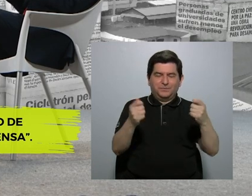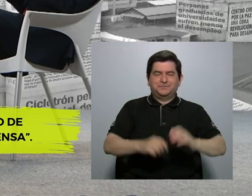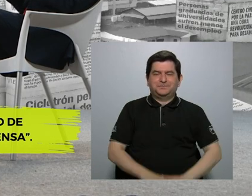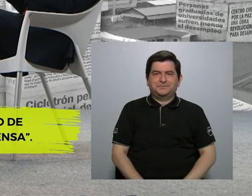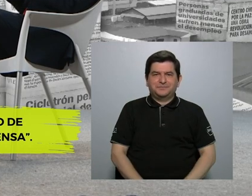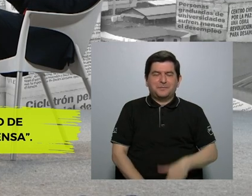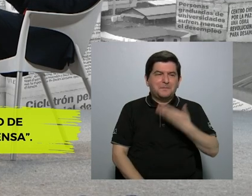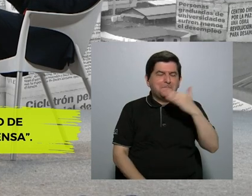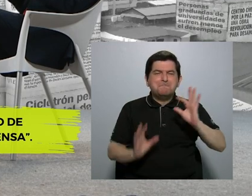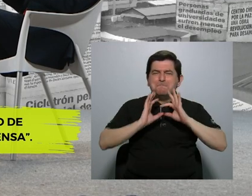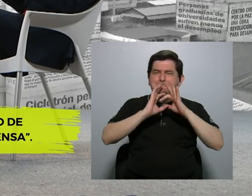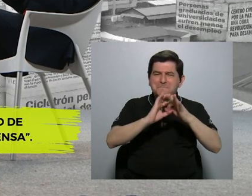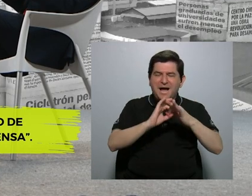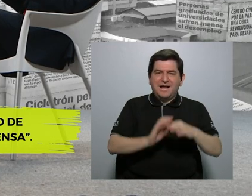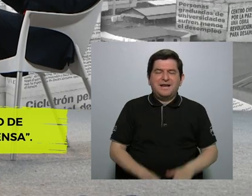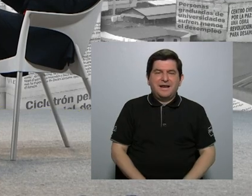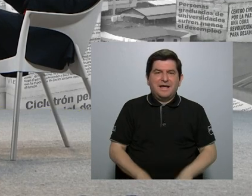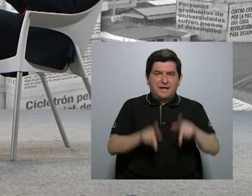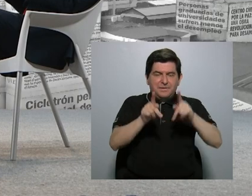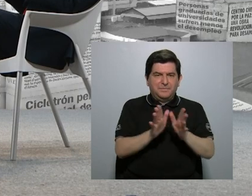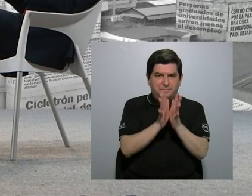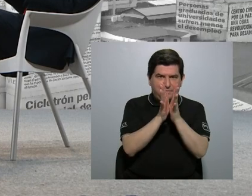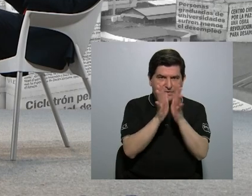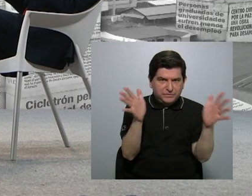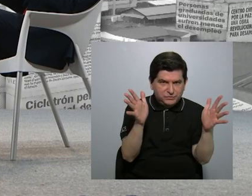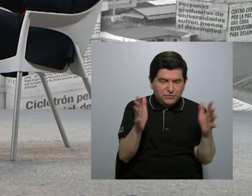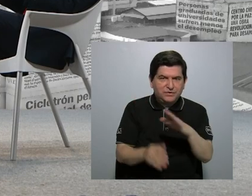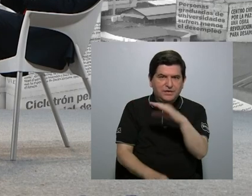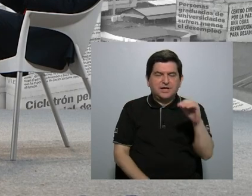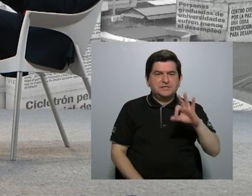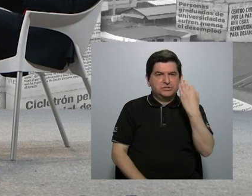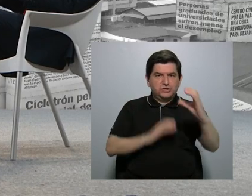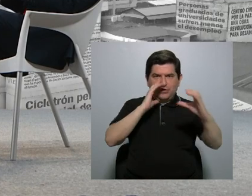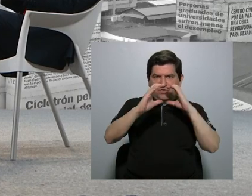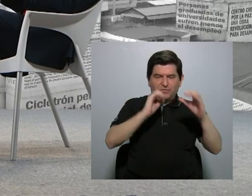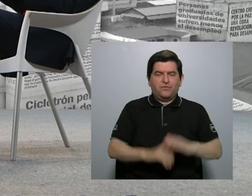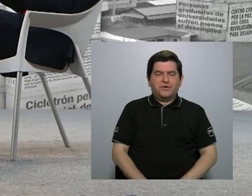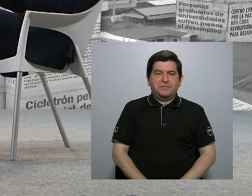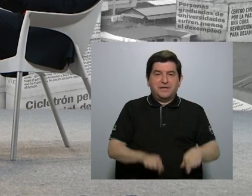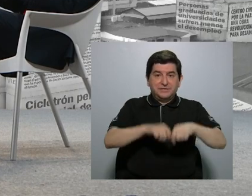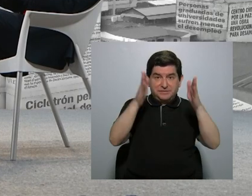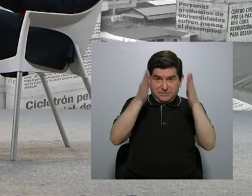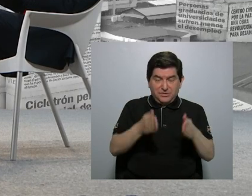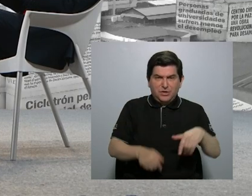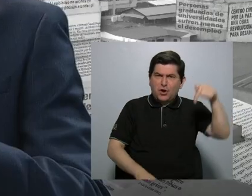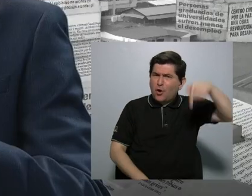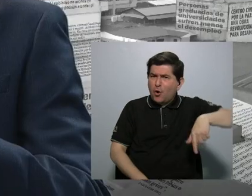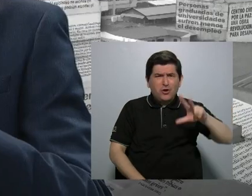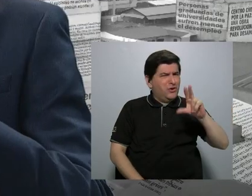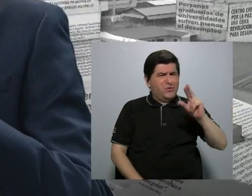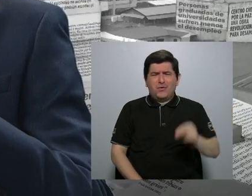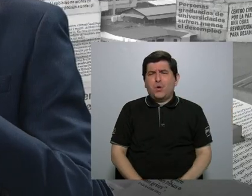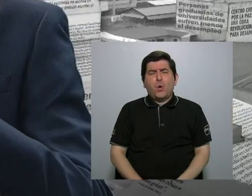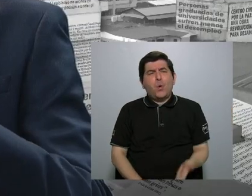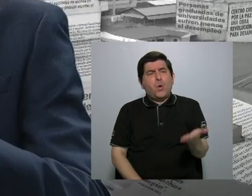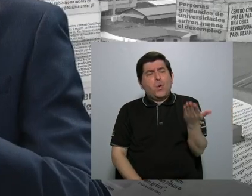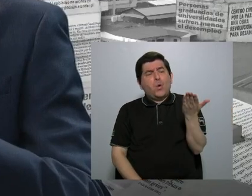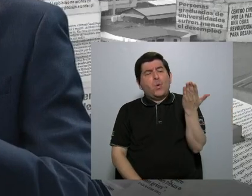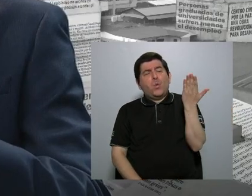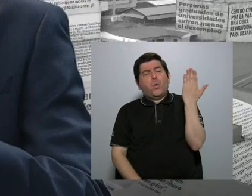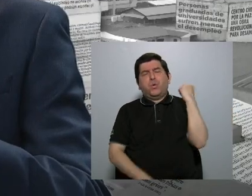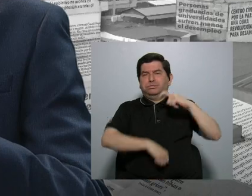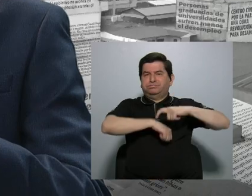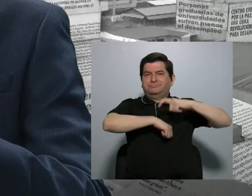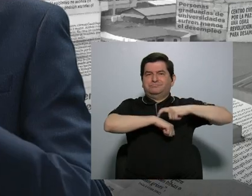la mala relación entre las figuras públicas y los medios de comunicación y los periodistas no es de hoy, es de mucho tiempo